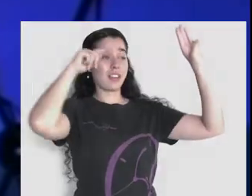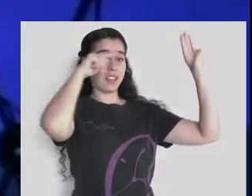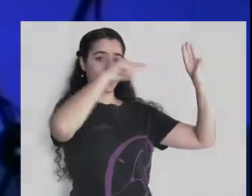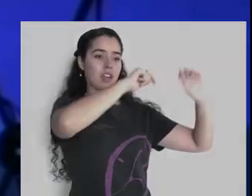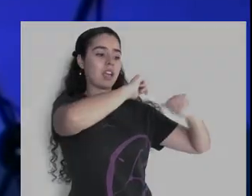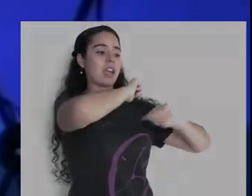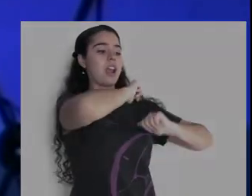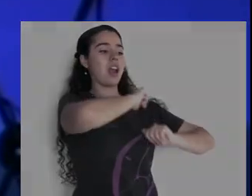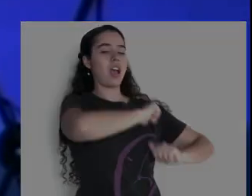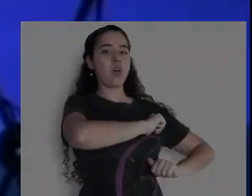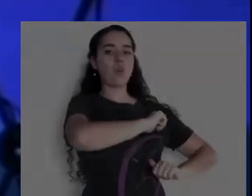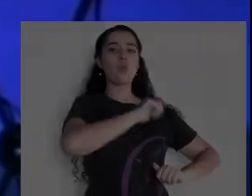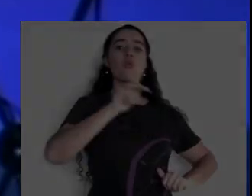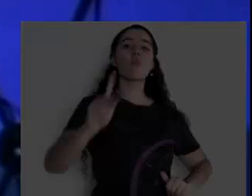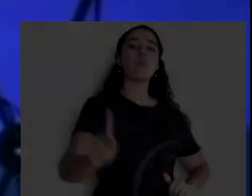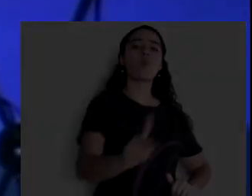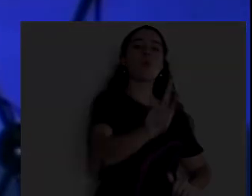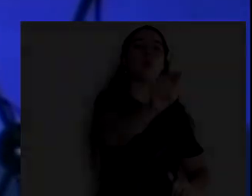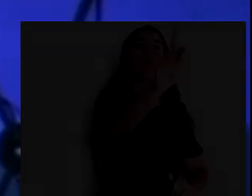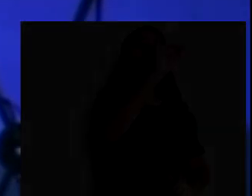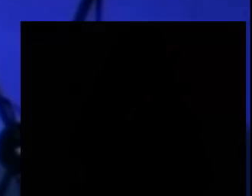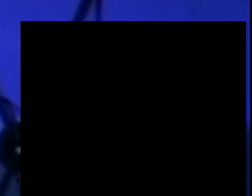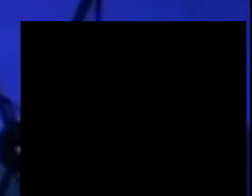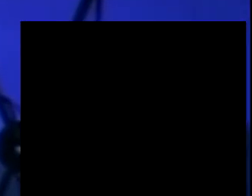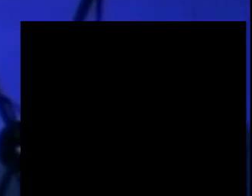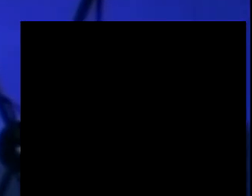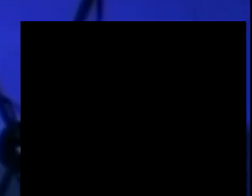principios, que nos sirven el día de hoy,